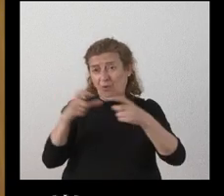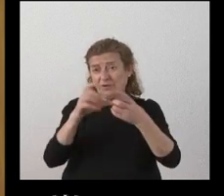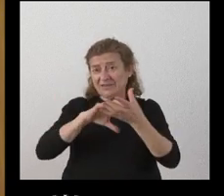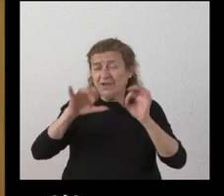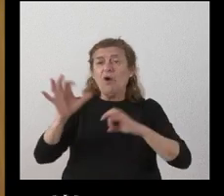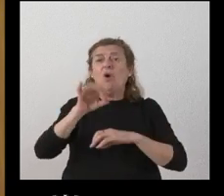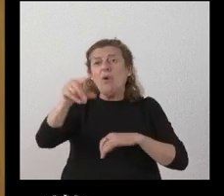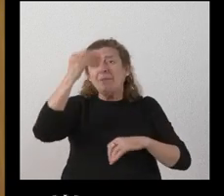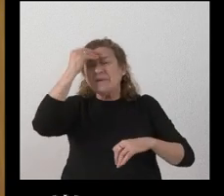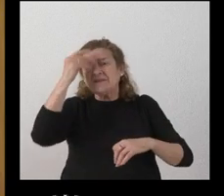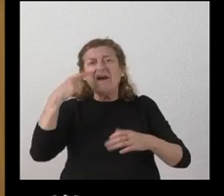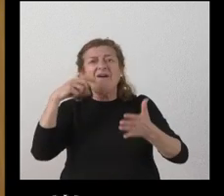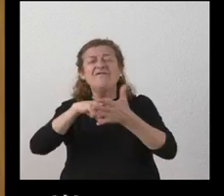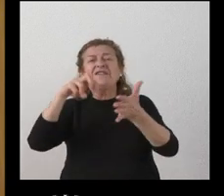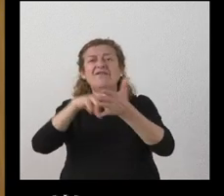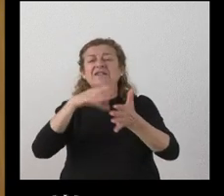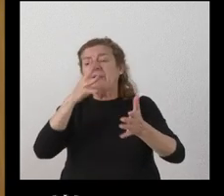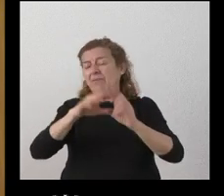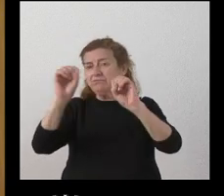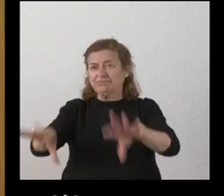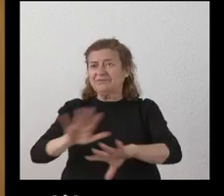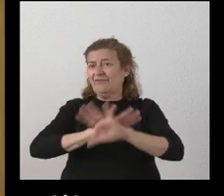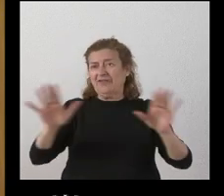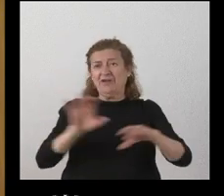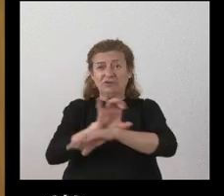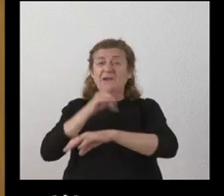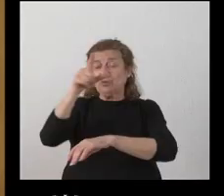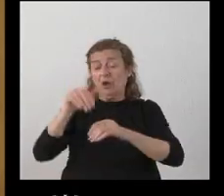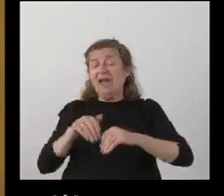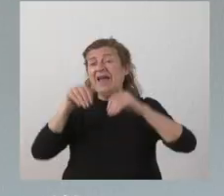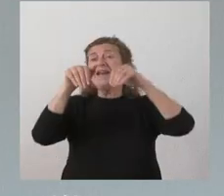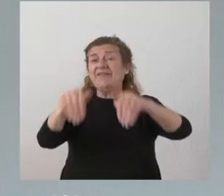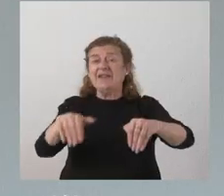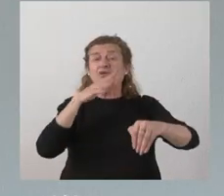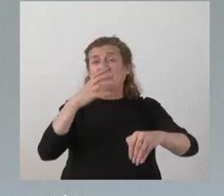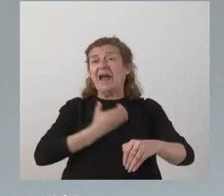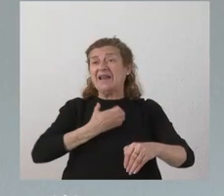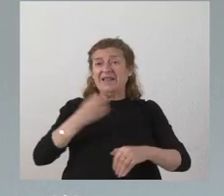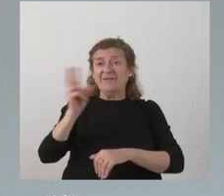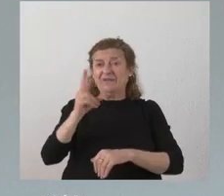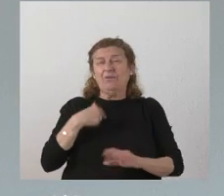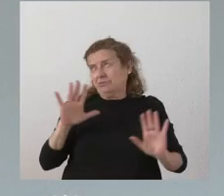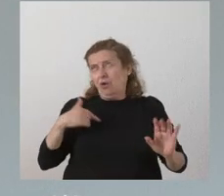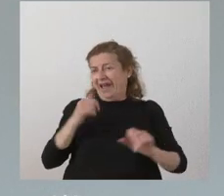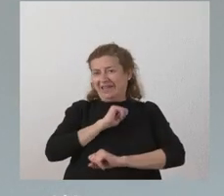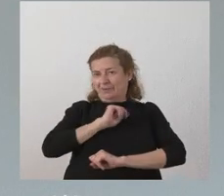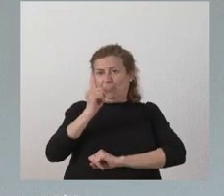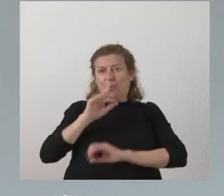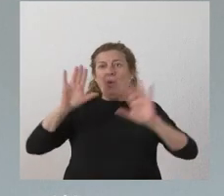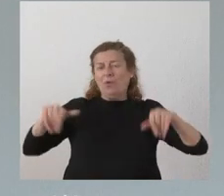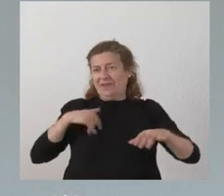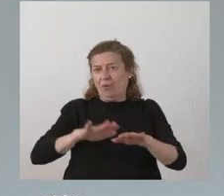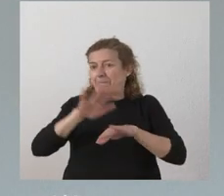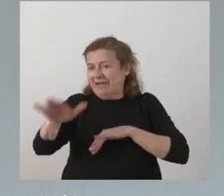fijado una fecha para dejar la consejería dada su candidatura a la alcaldía de Valladolid pues mire espero que no sea el último de los pasos yo creo que además